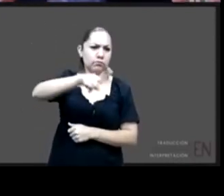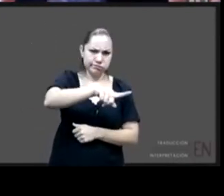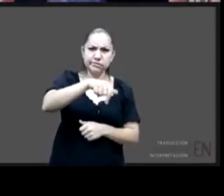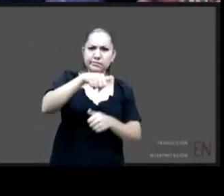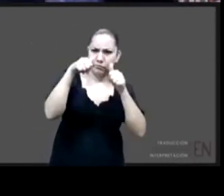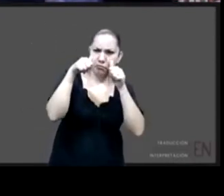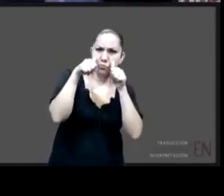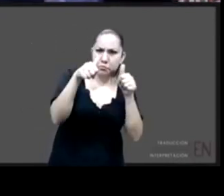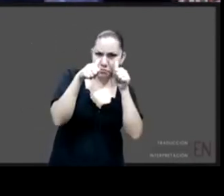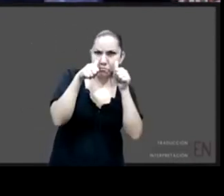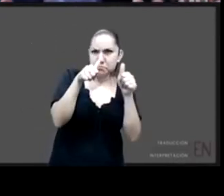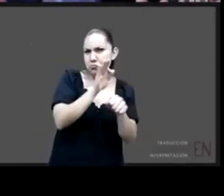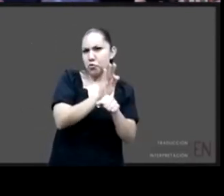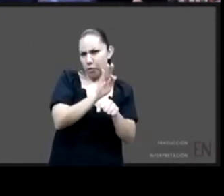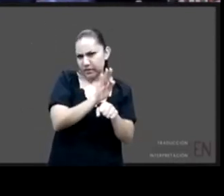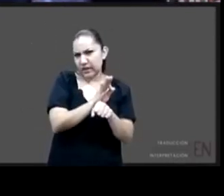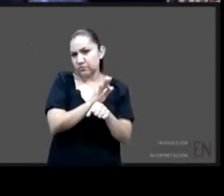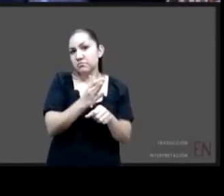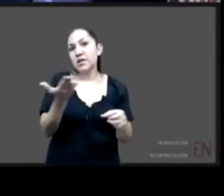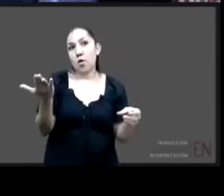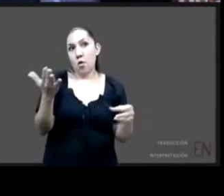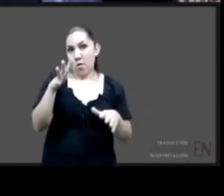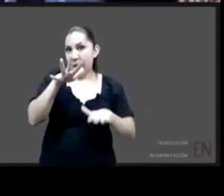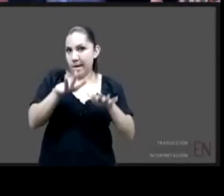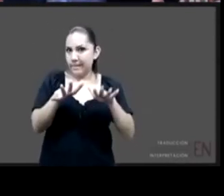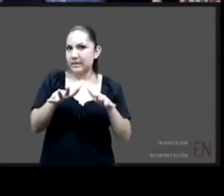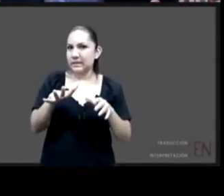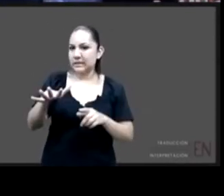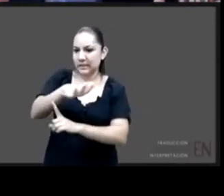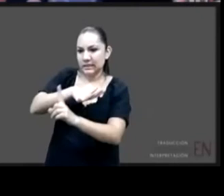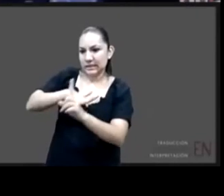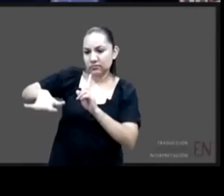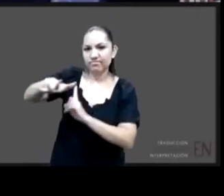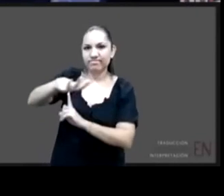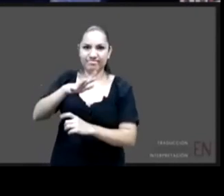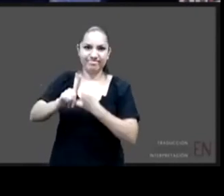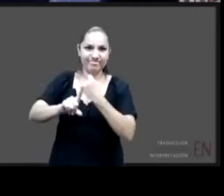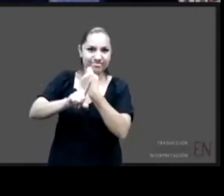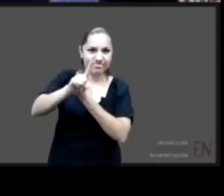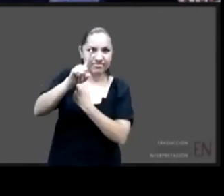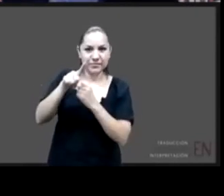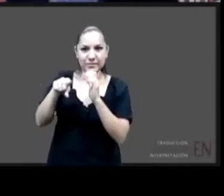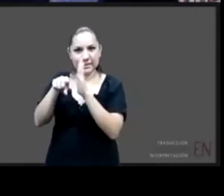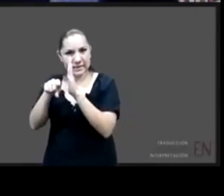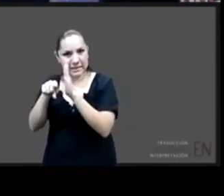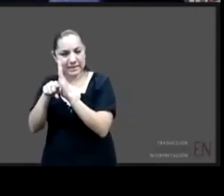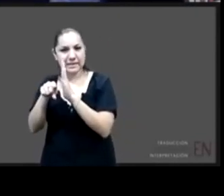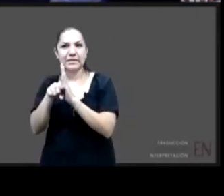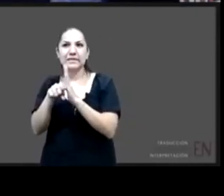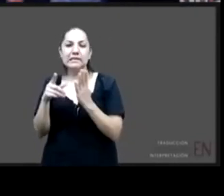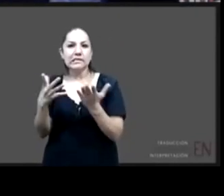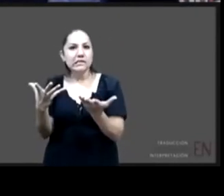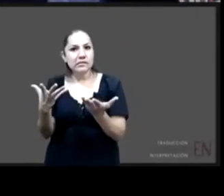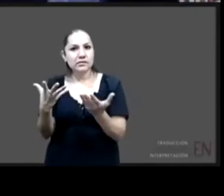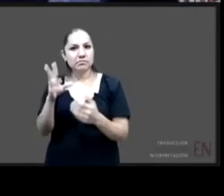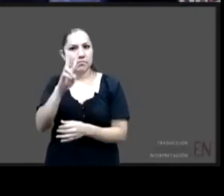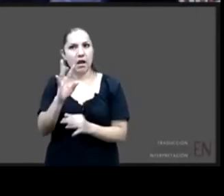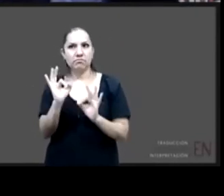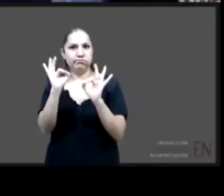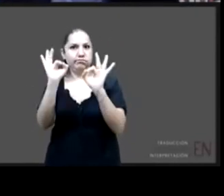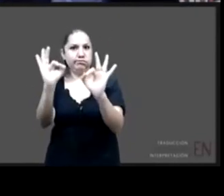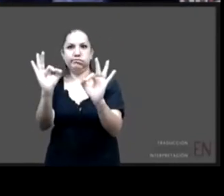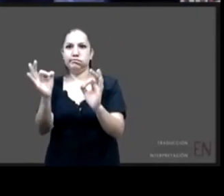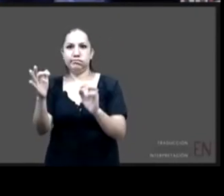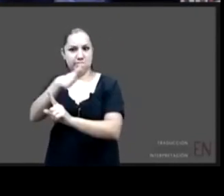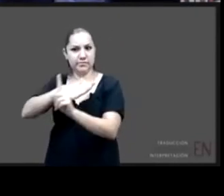hay dos dos elementos de los tres centrales que están afectados y es posible que el tercero también dependiendo de dónde se encuentre